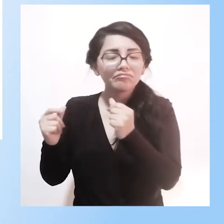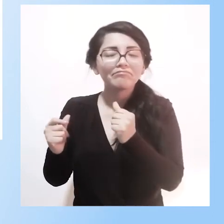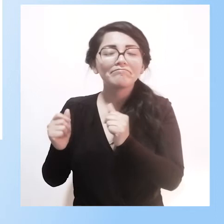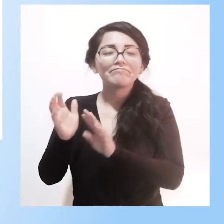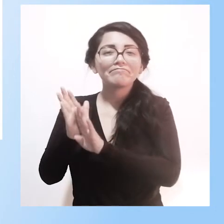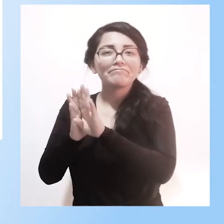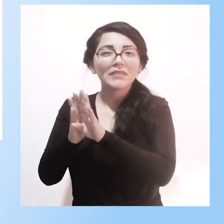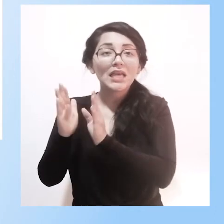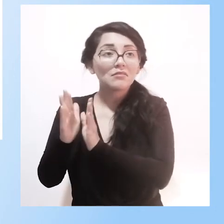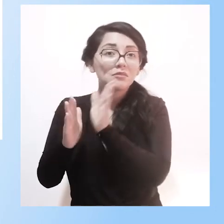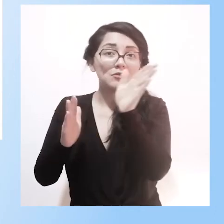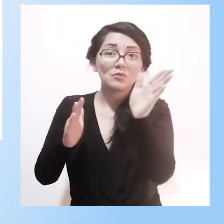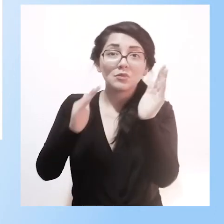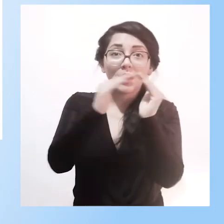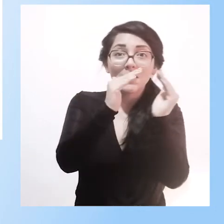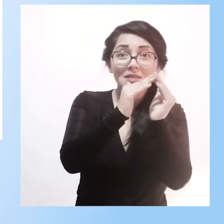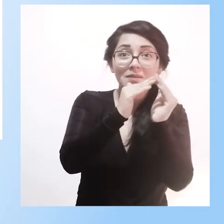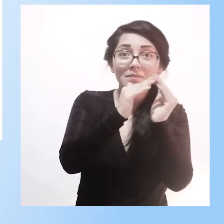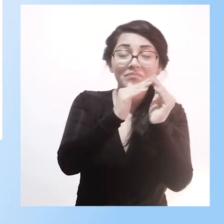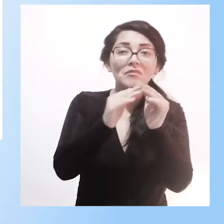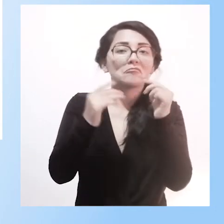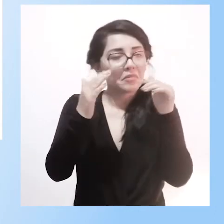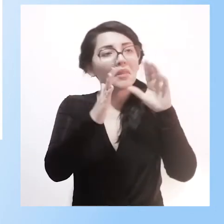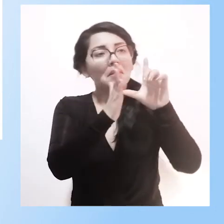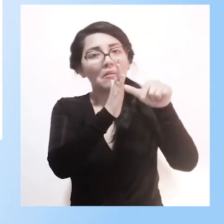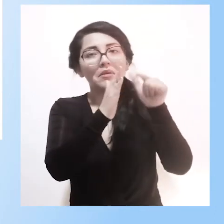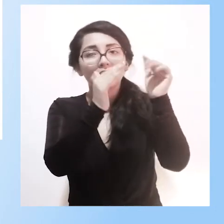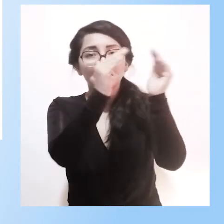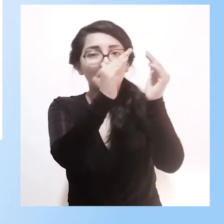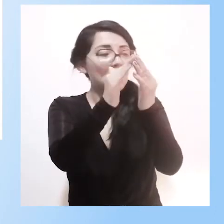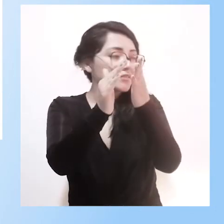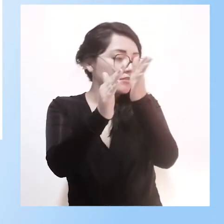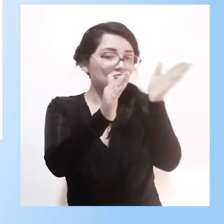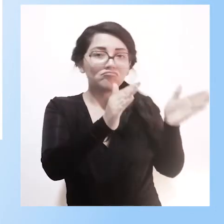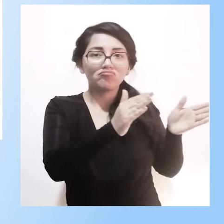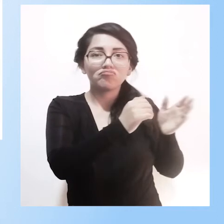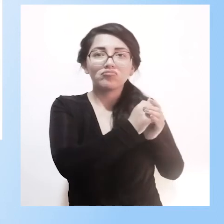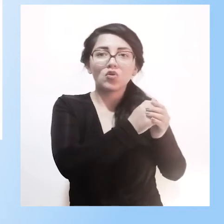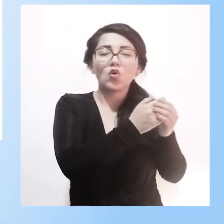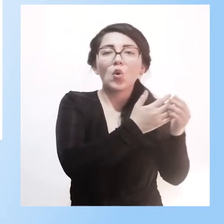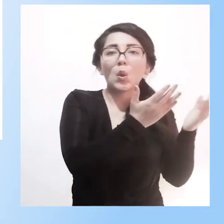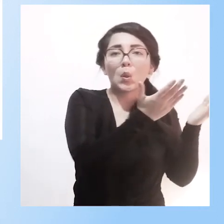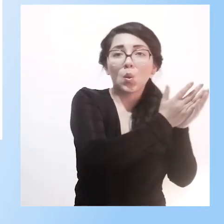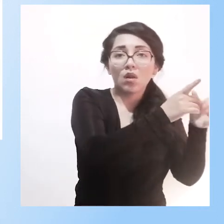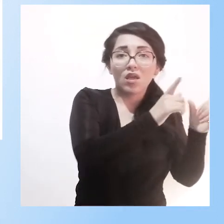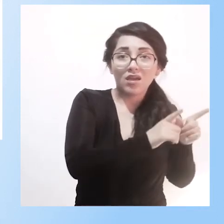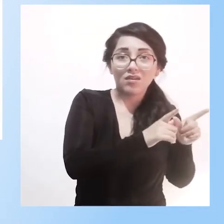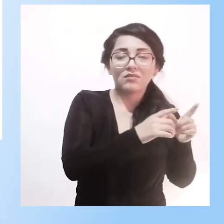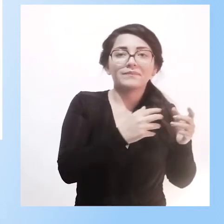o va de su domicilio a la escuela, de la escuela al domicilio. Es un tránsito